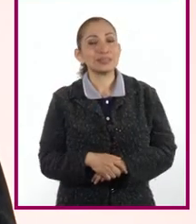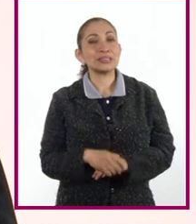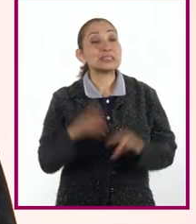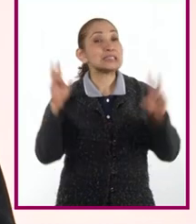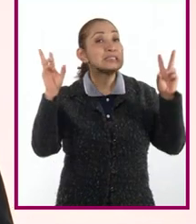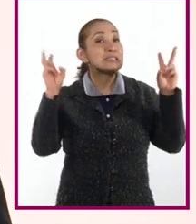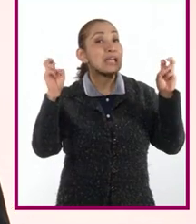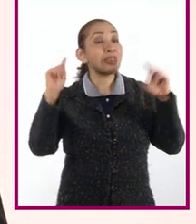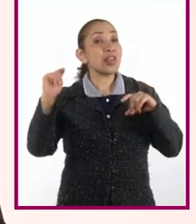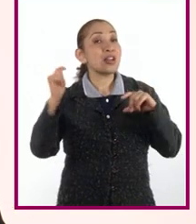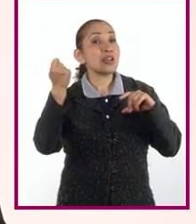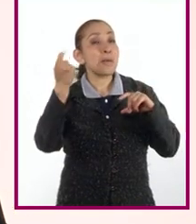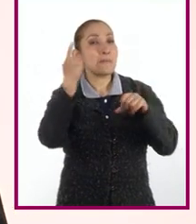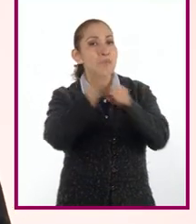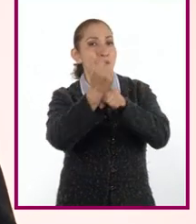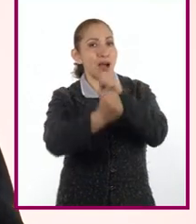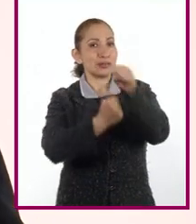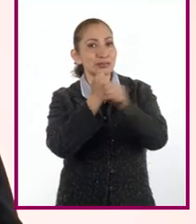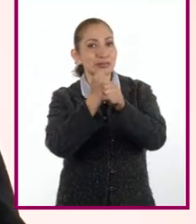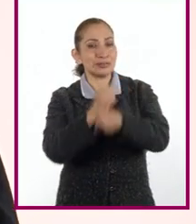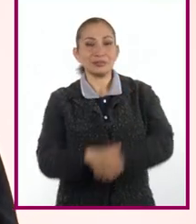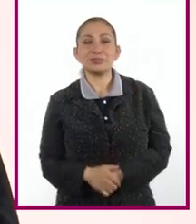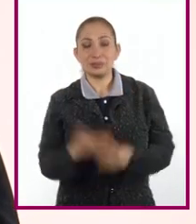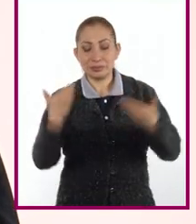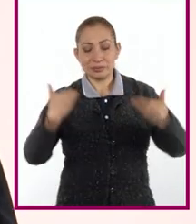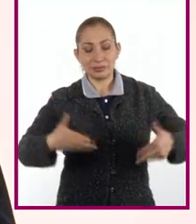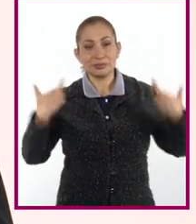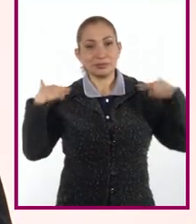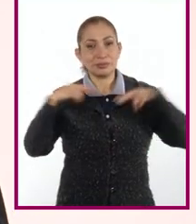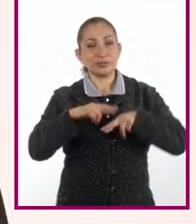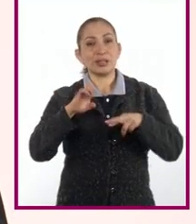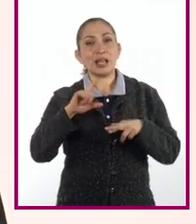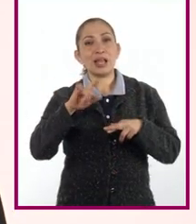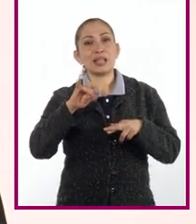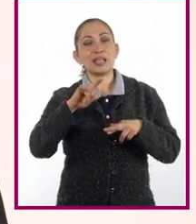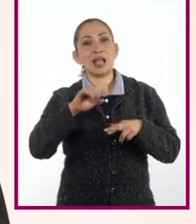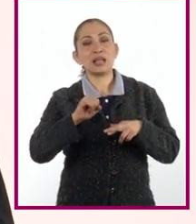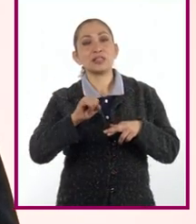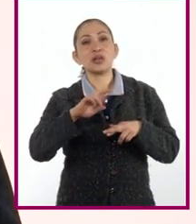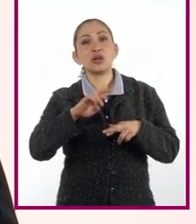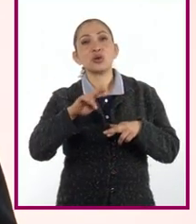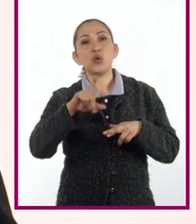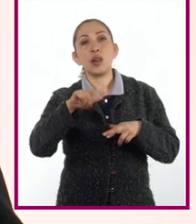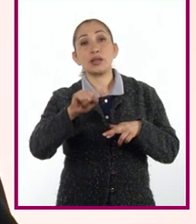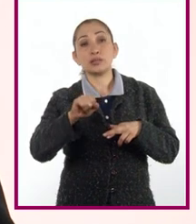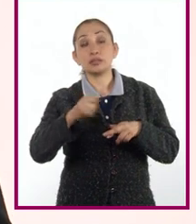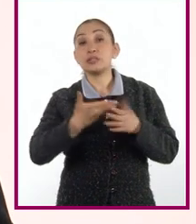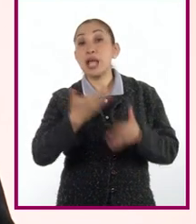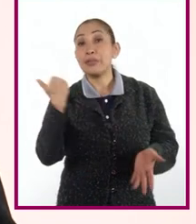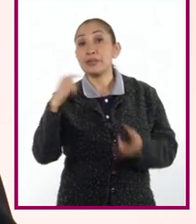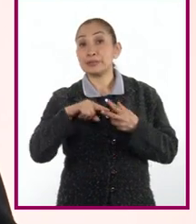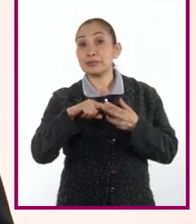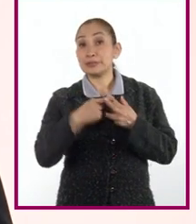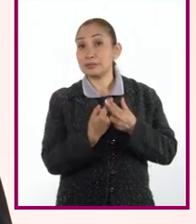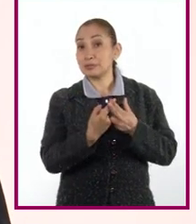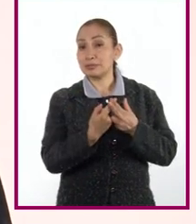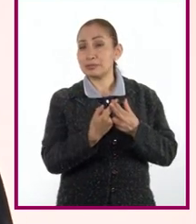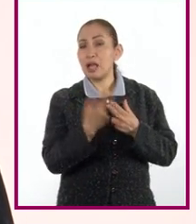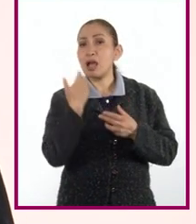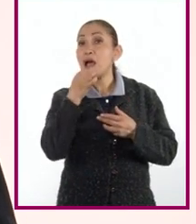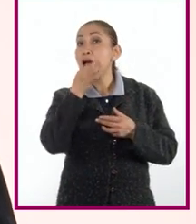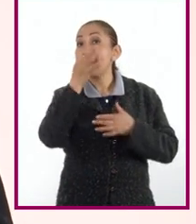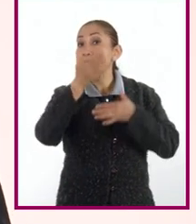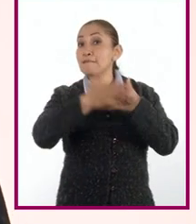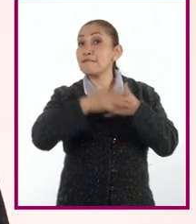asignatura Tecnología de Primer Grado. Soy el profesor Elías Enrique Rula Esparza y antes de continuar, quiero